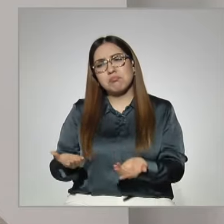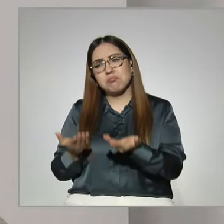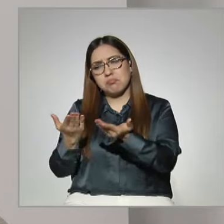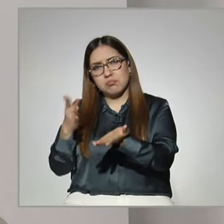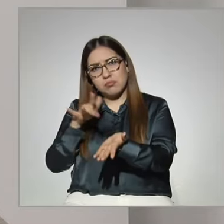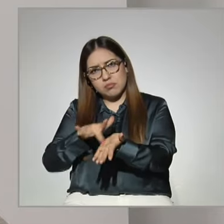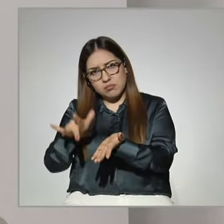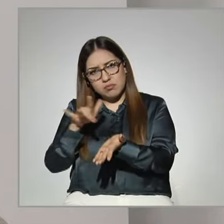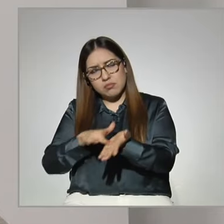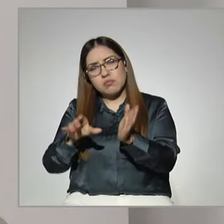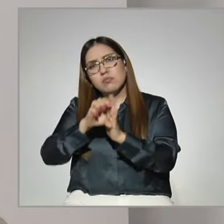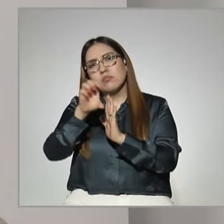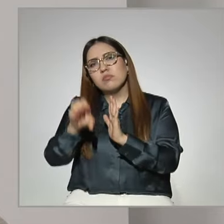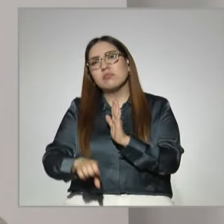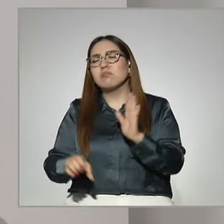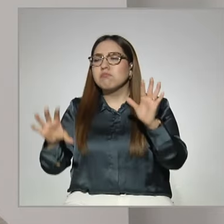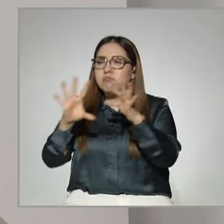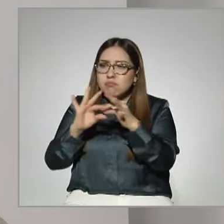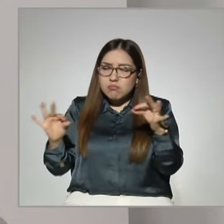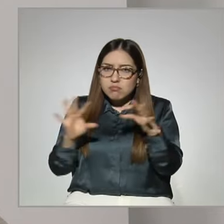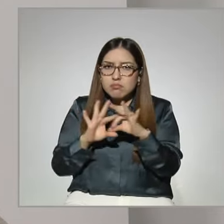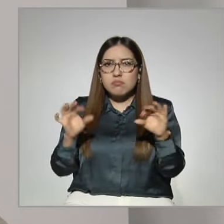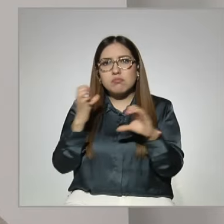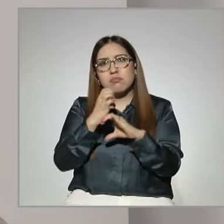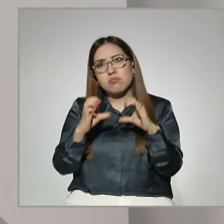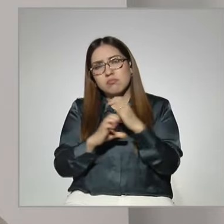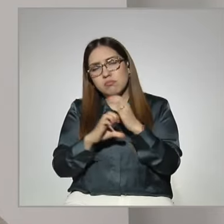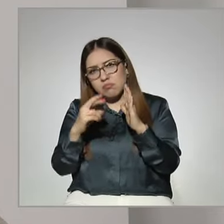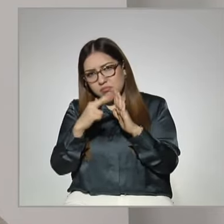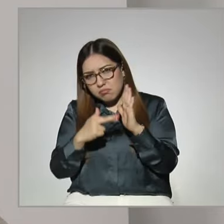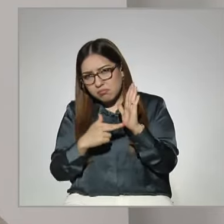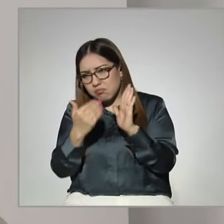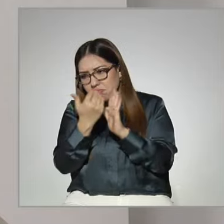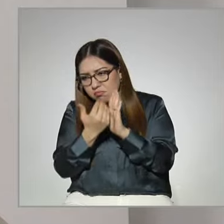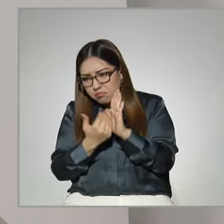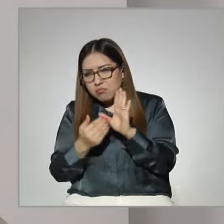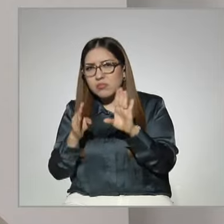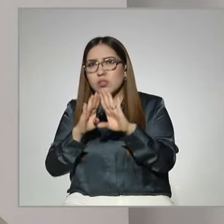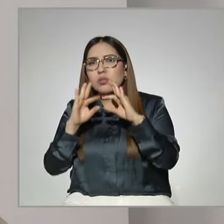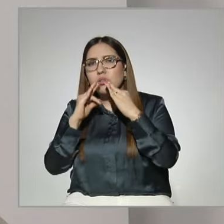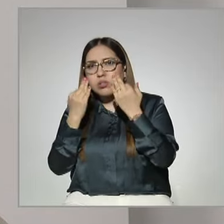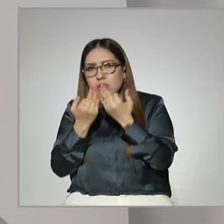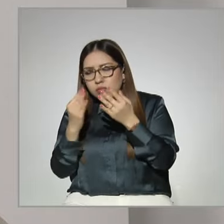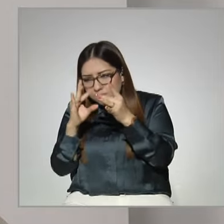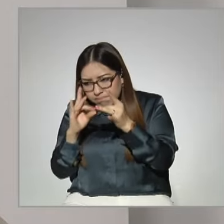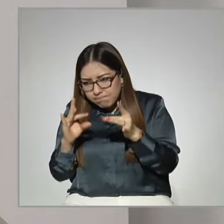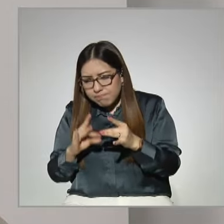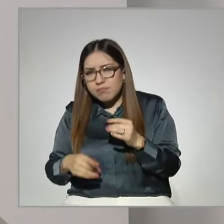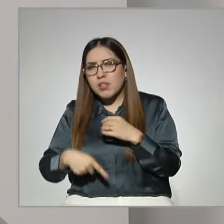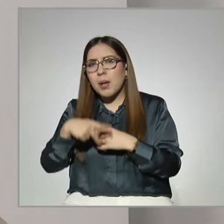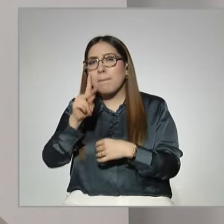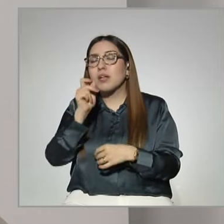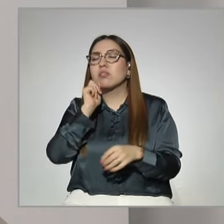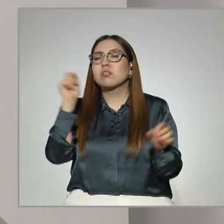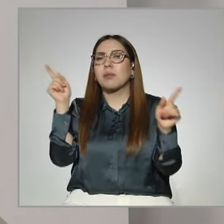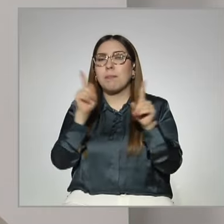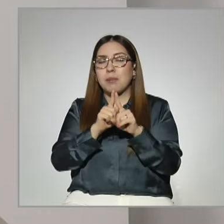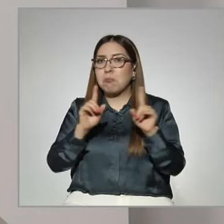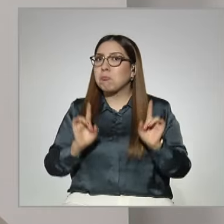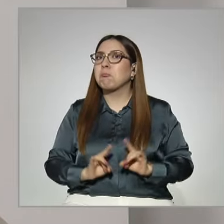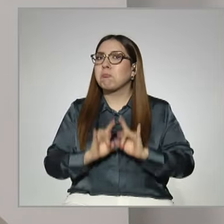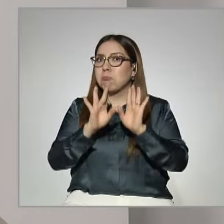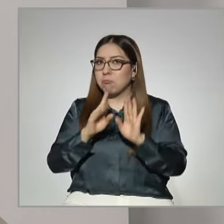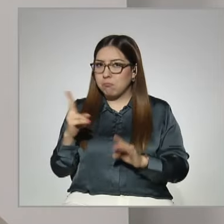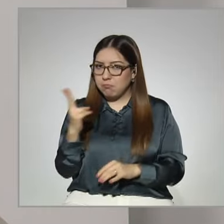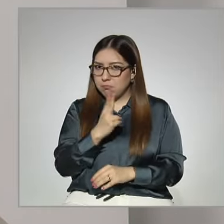por ejemplo, la explicación de instrucciones o la explicación de contenidos, de materiales. Pero también, en caso de que fuera necesario,